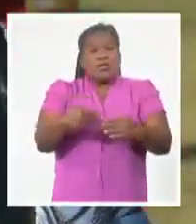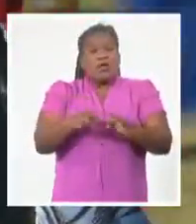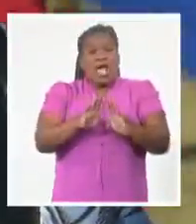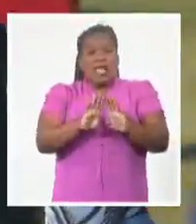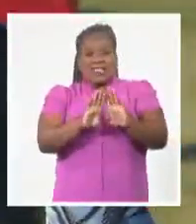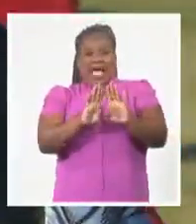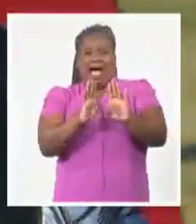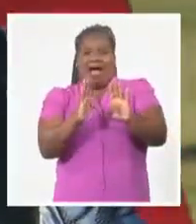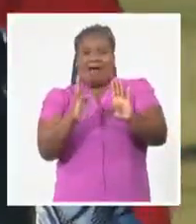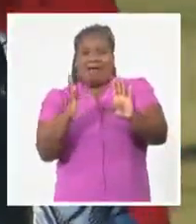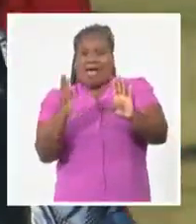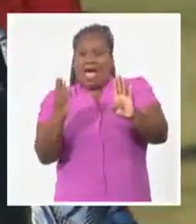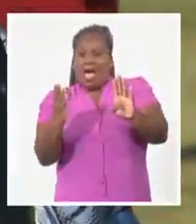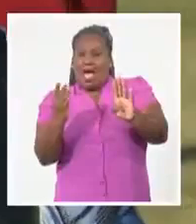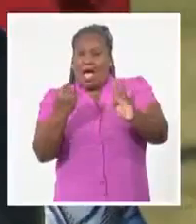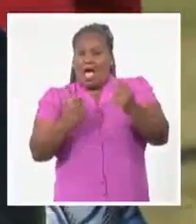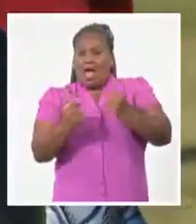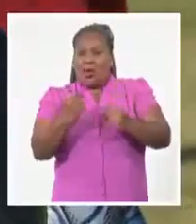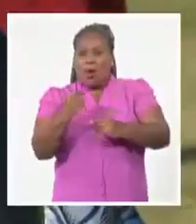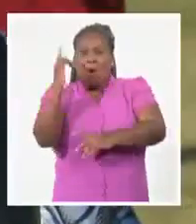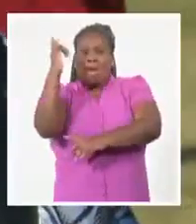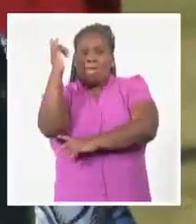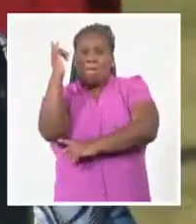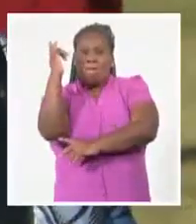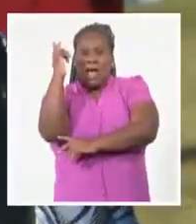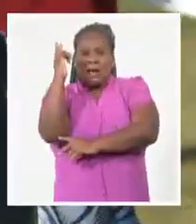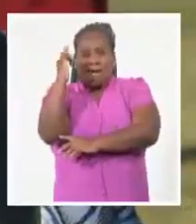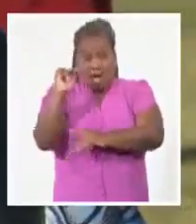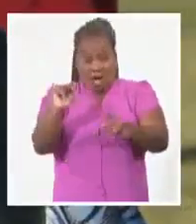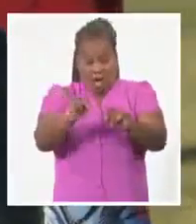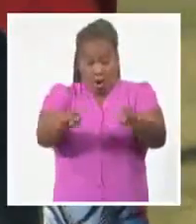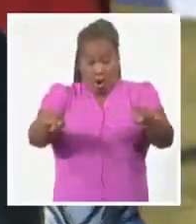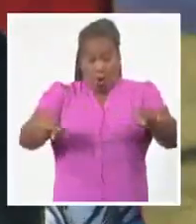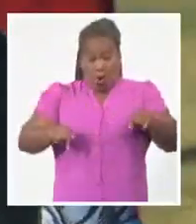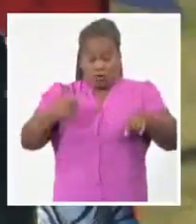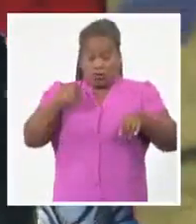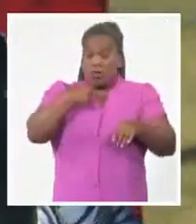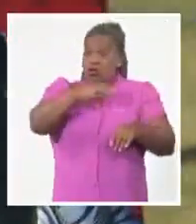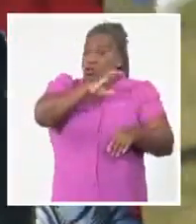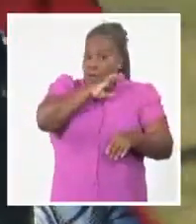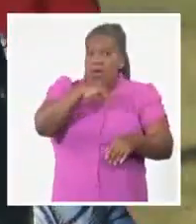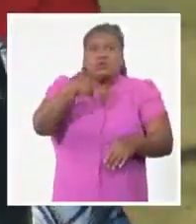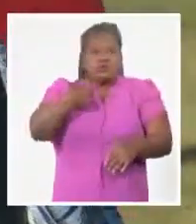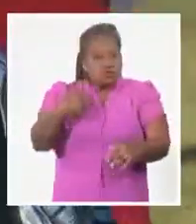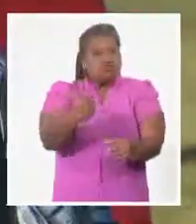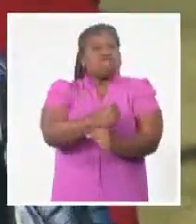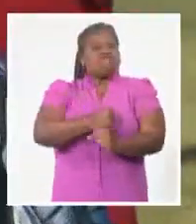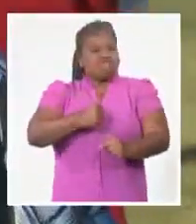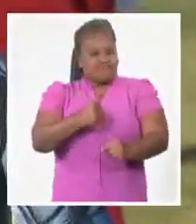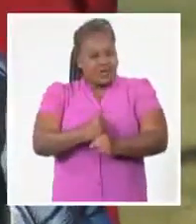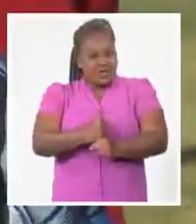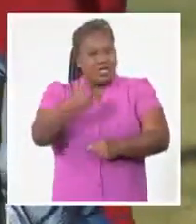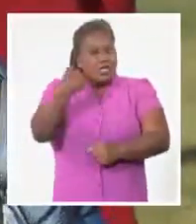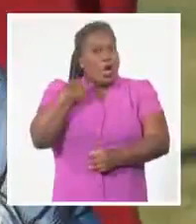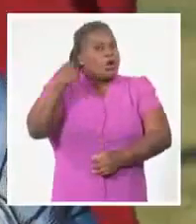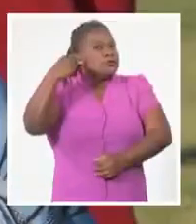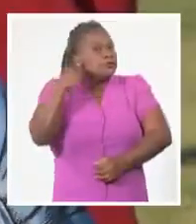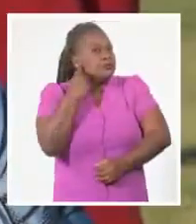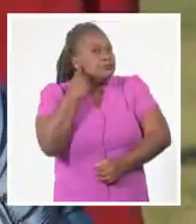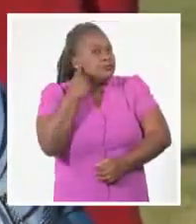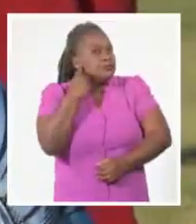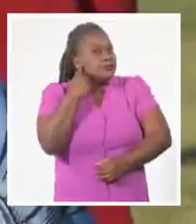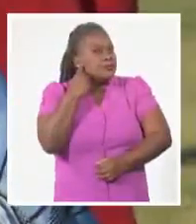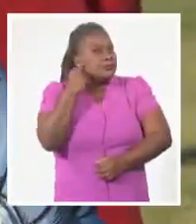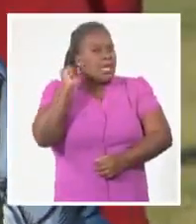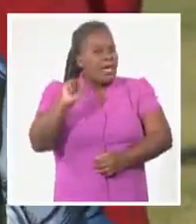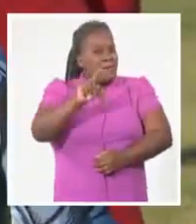de palma del cuarto donde yo estaba. Y lo tuve que utilizar, porque yo escuché, dice,